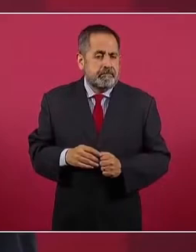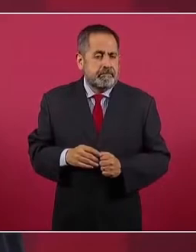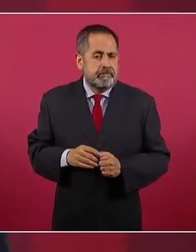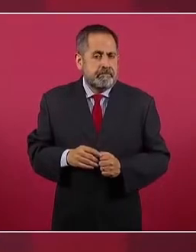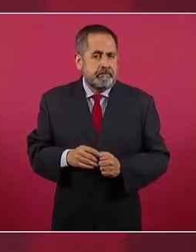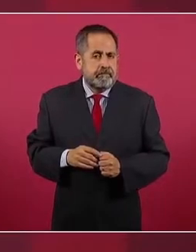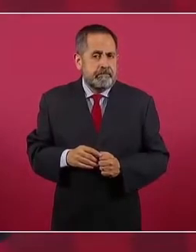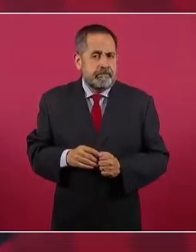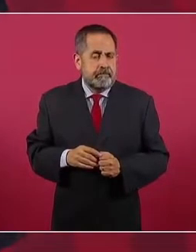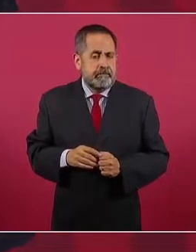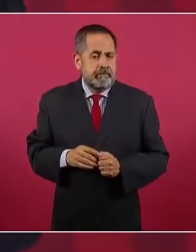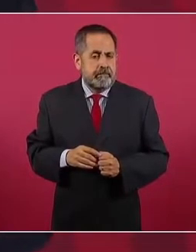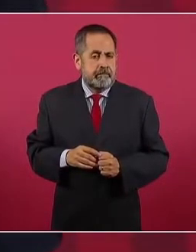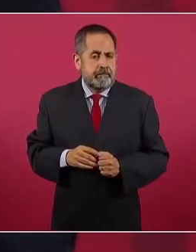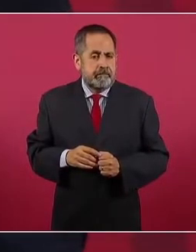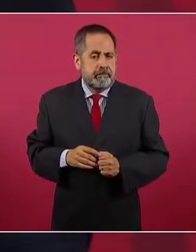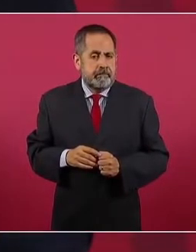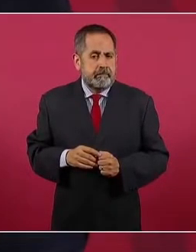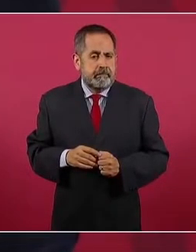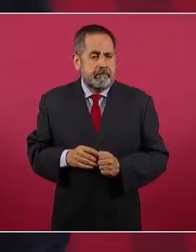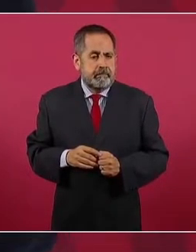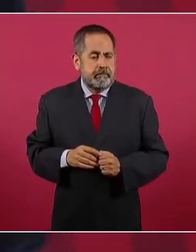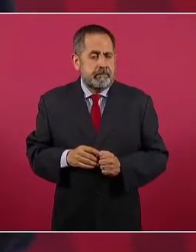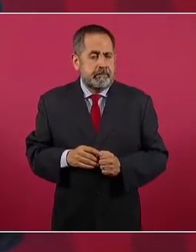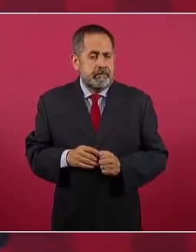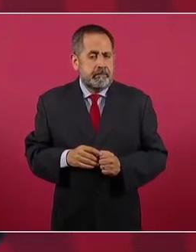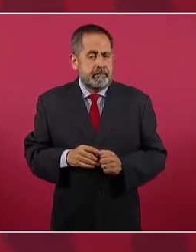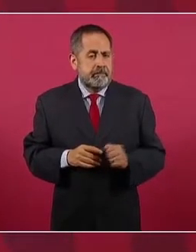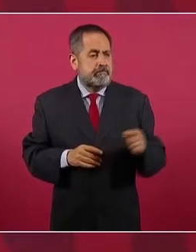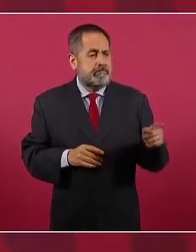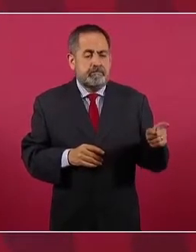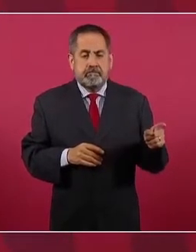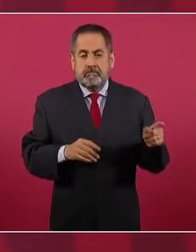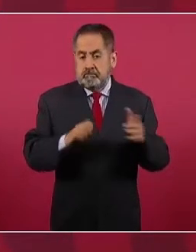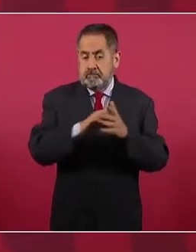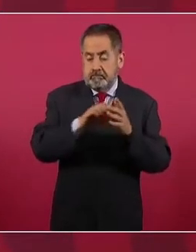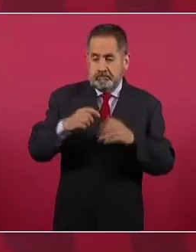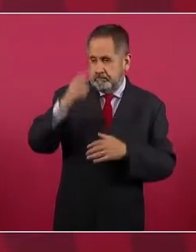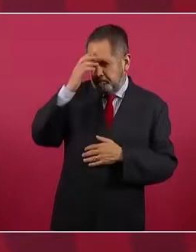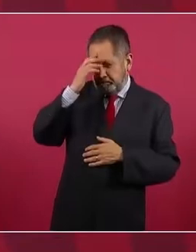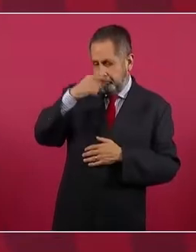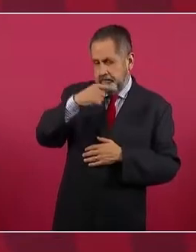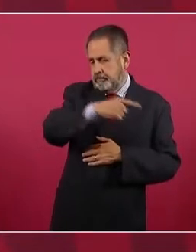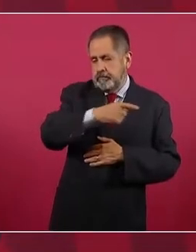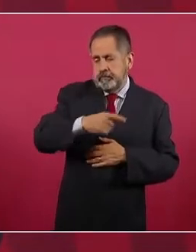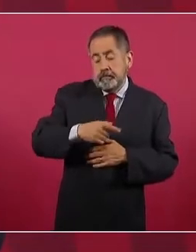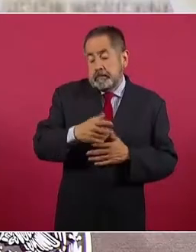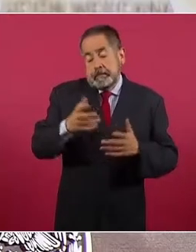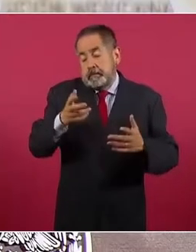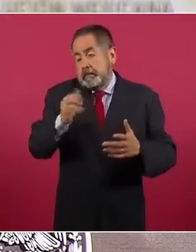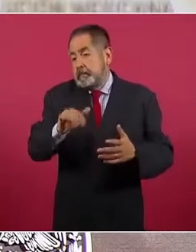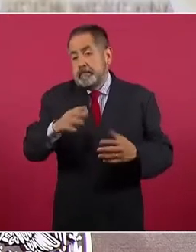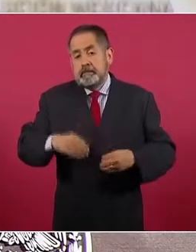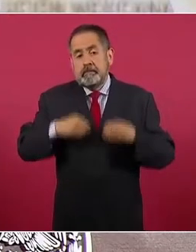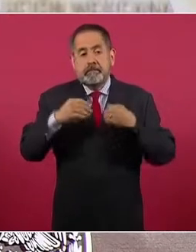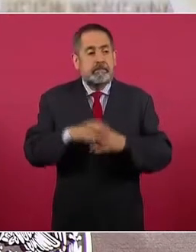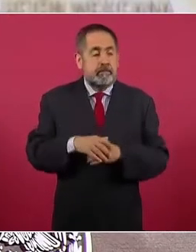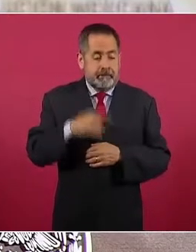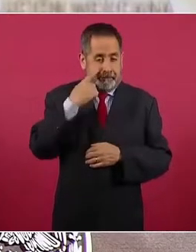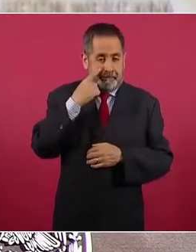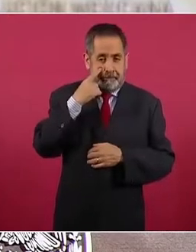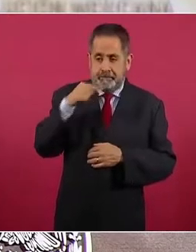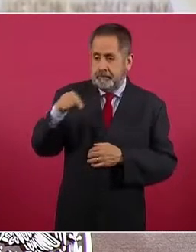estuviesen asaltando en frente